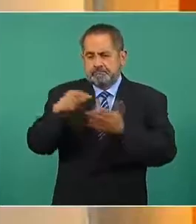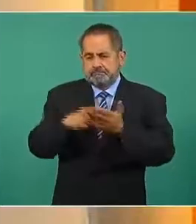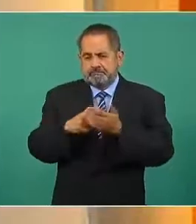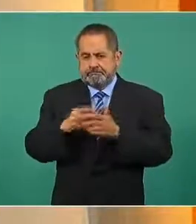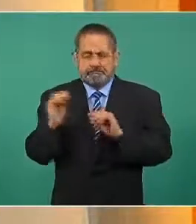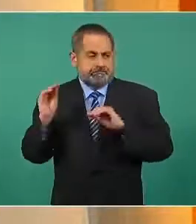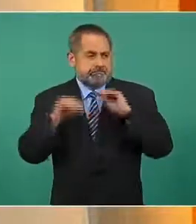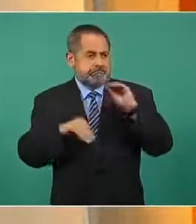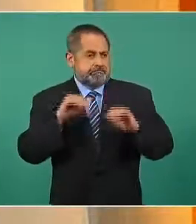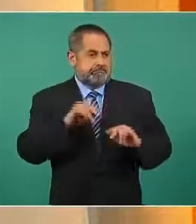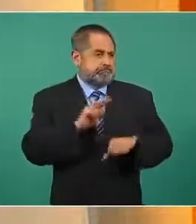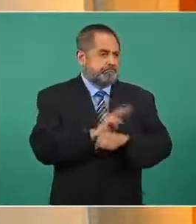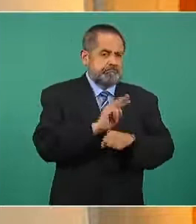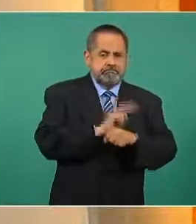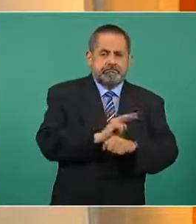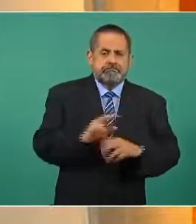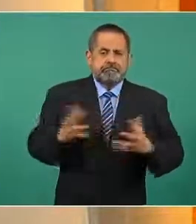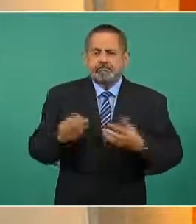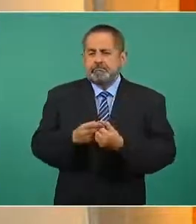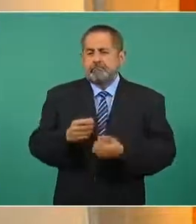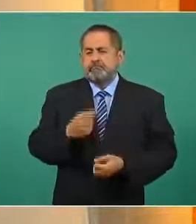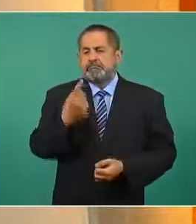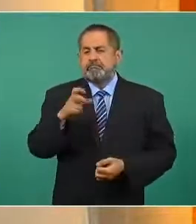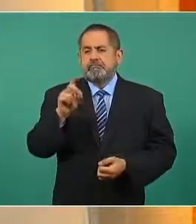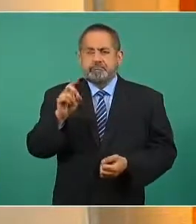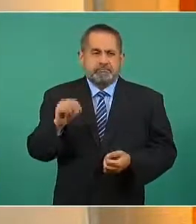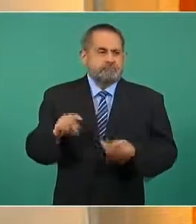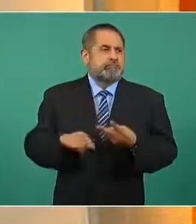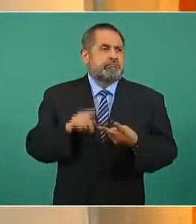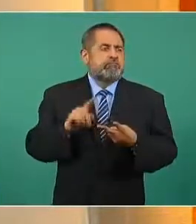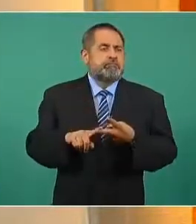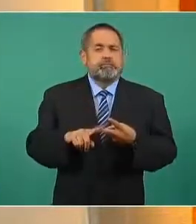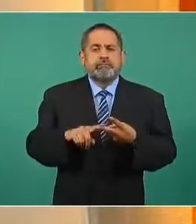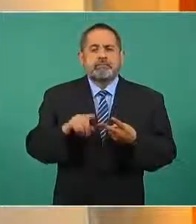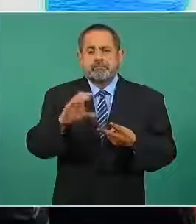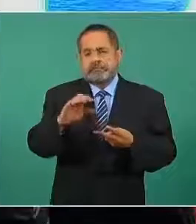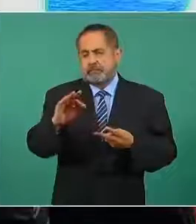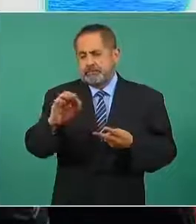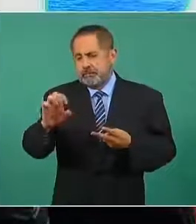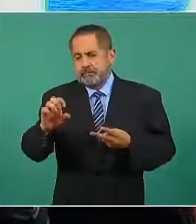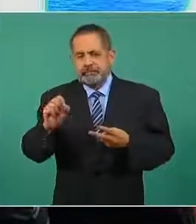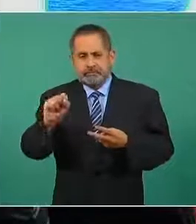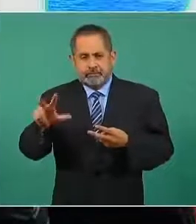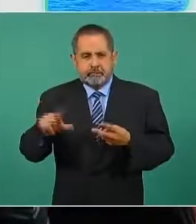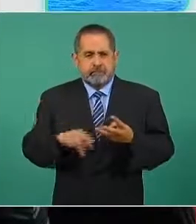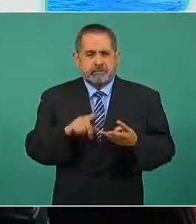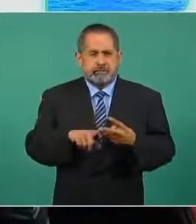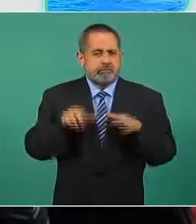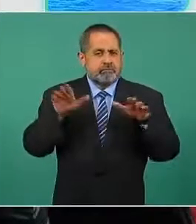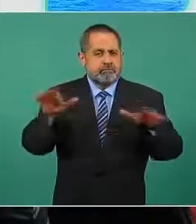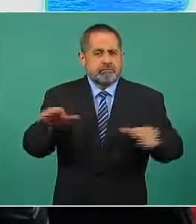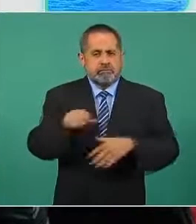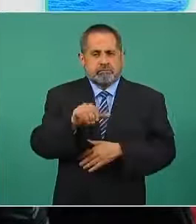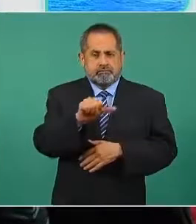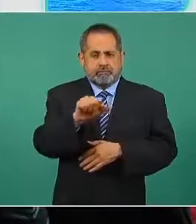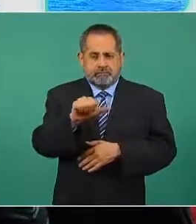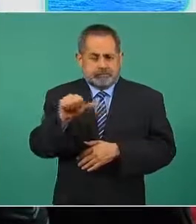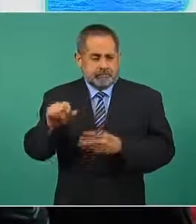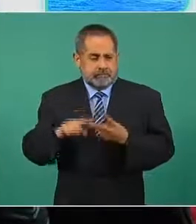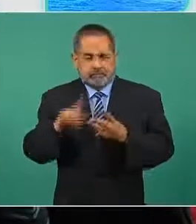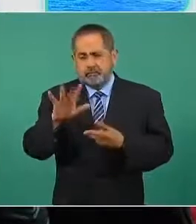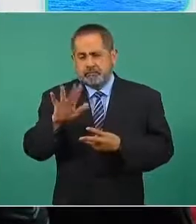cuanto a instalaciones con 136 Comisión Federal con 68 Aeropuertos y Servicios Auxiliares 59